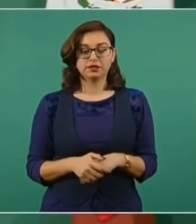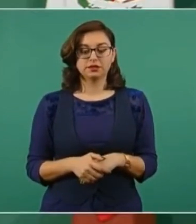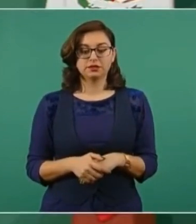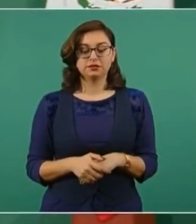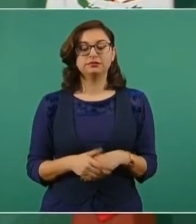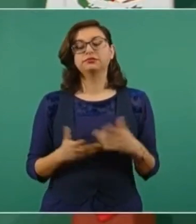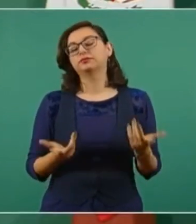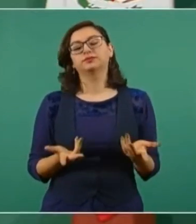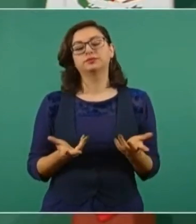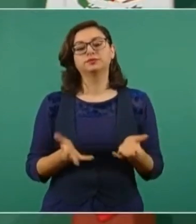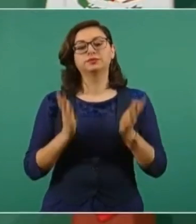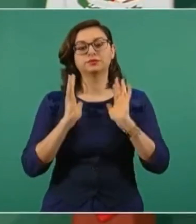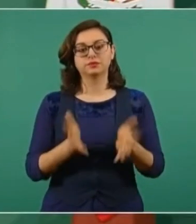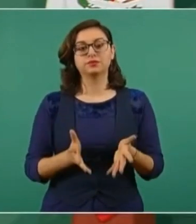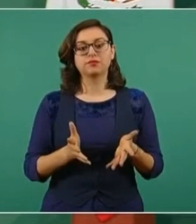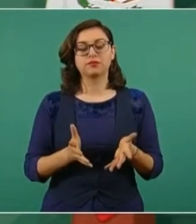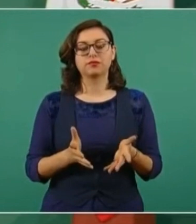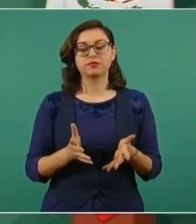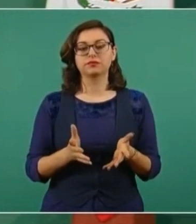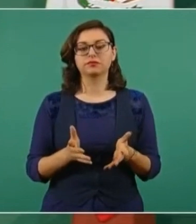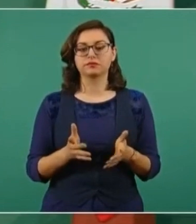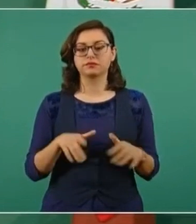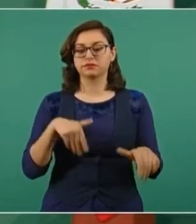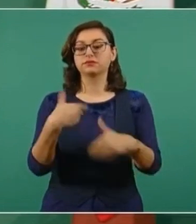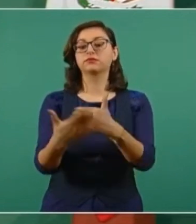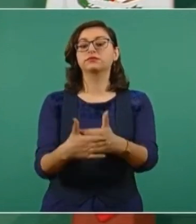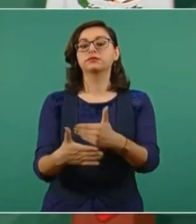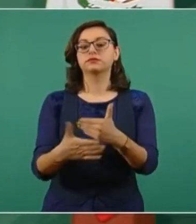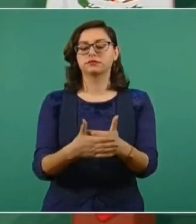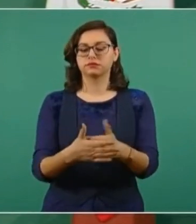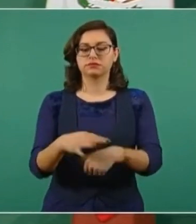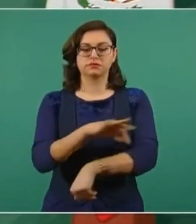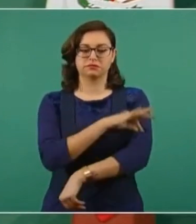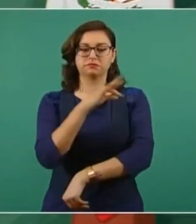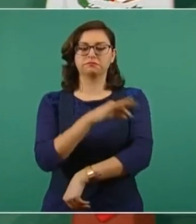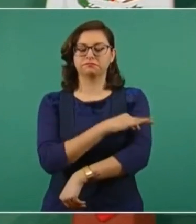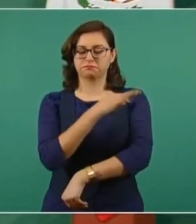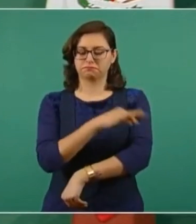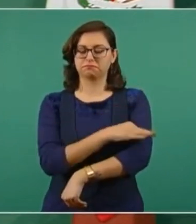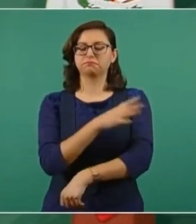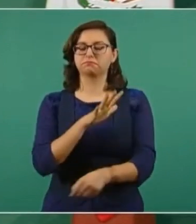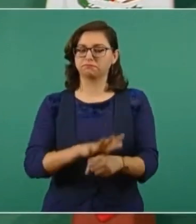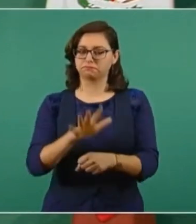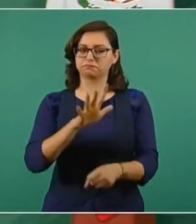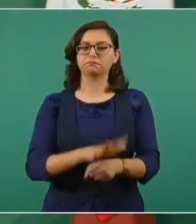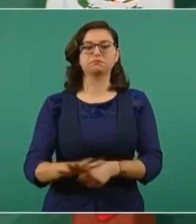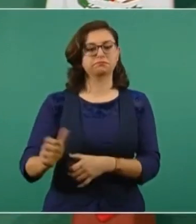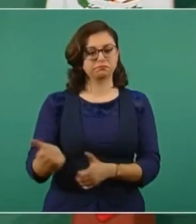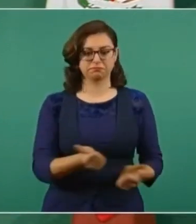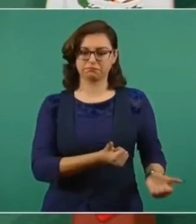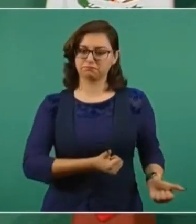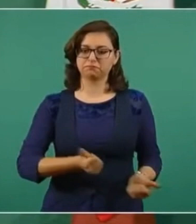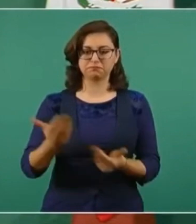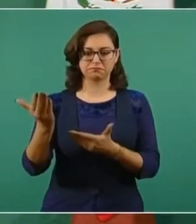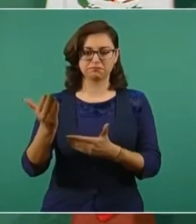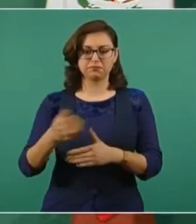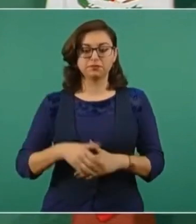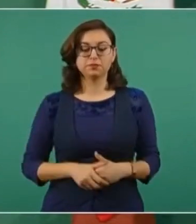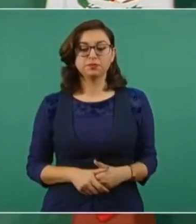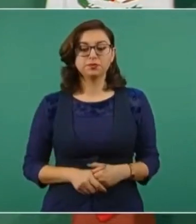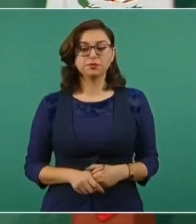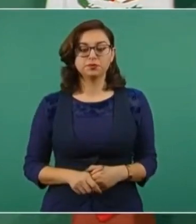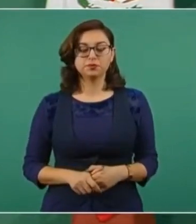van a empezar a enviarse desde México suficientes vacunas para Argentina.